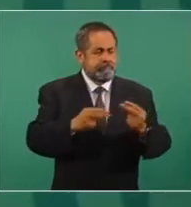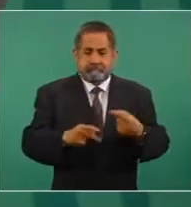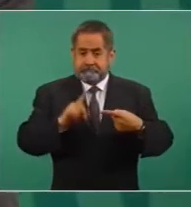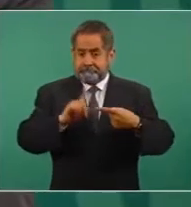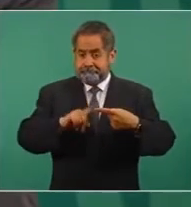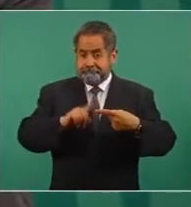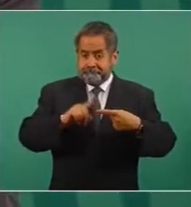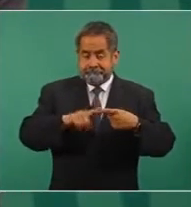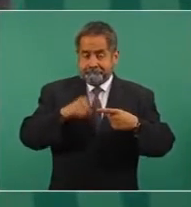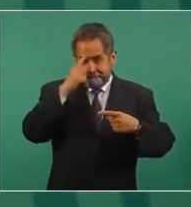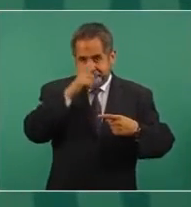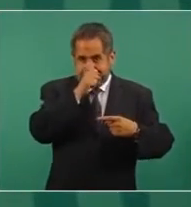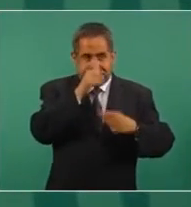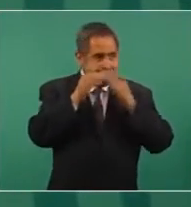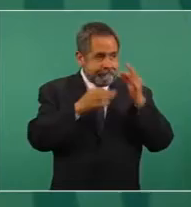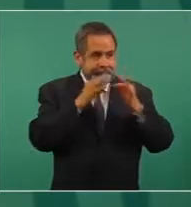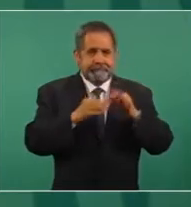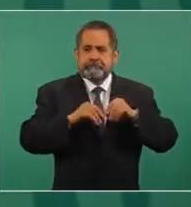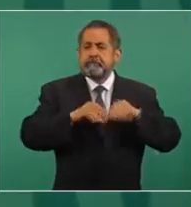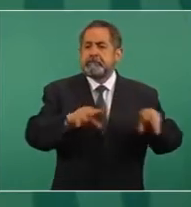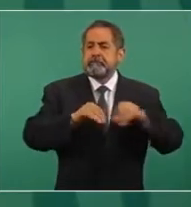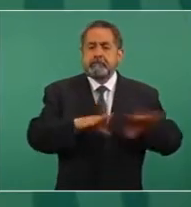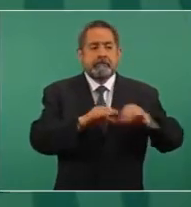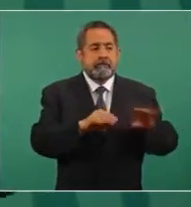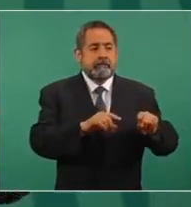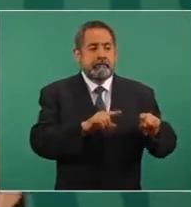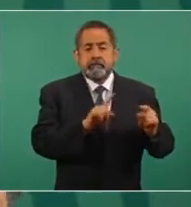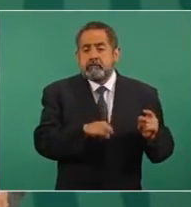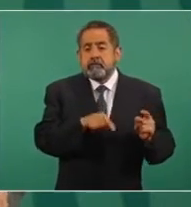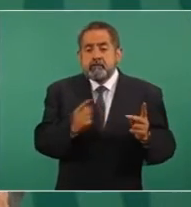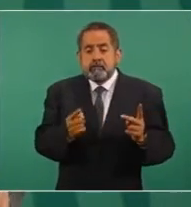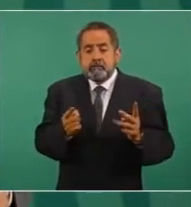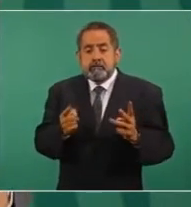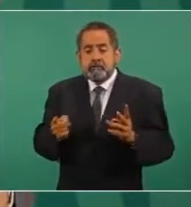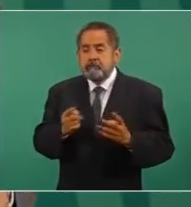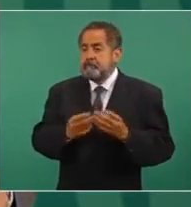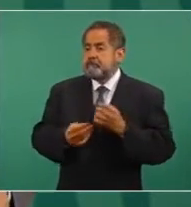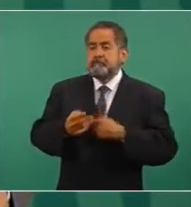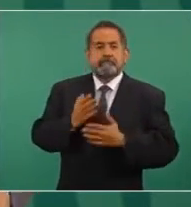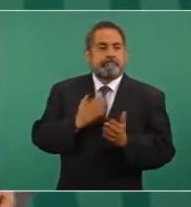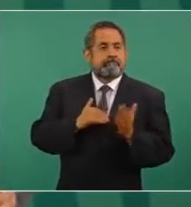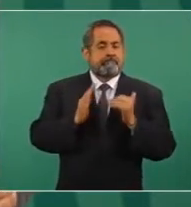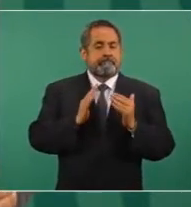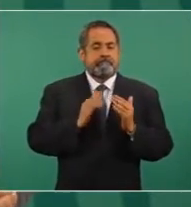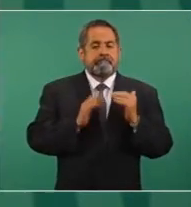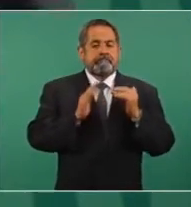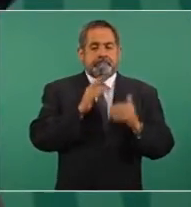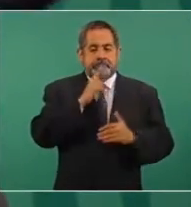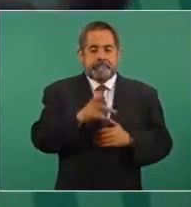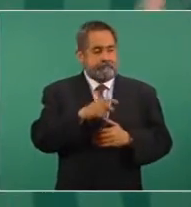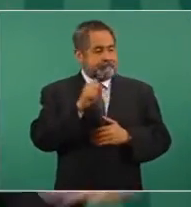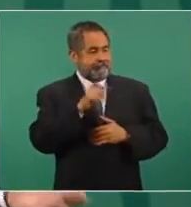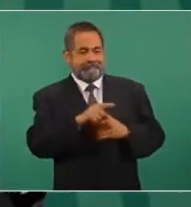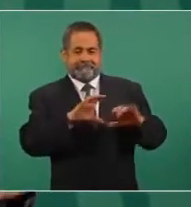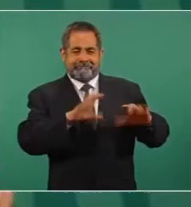para que puedan prosperar otras empresas del